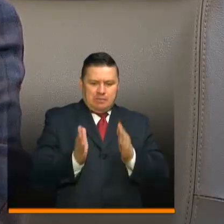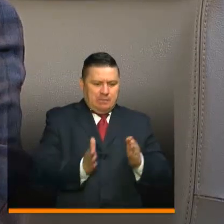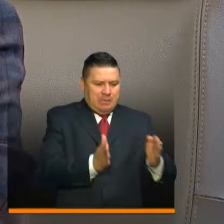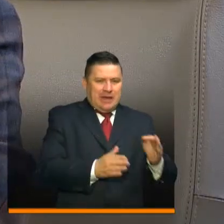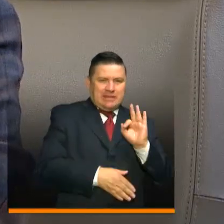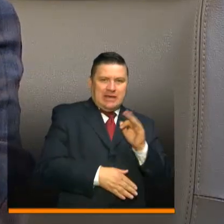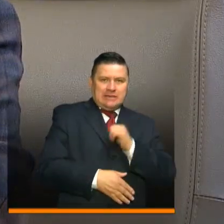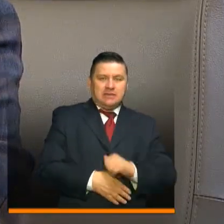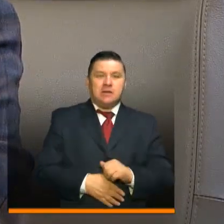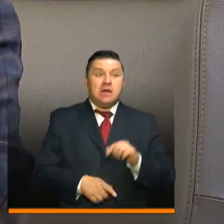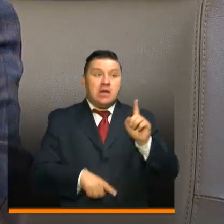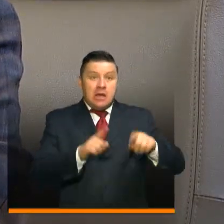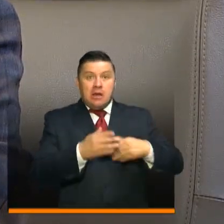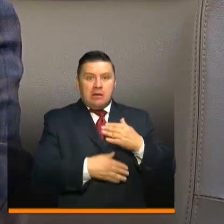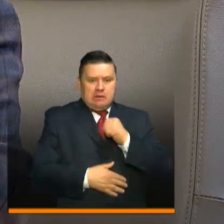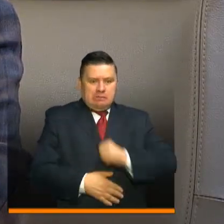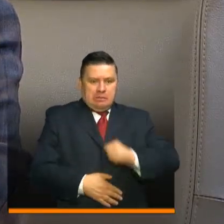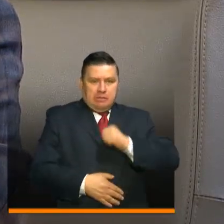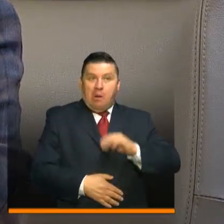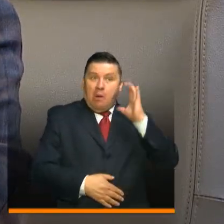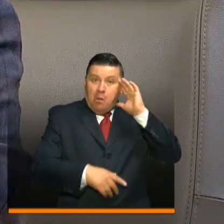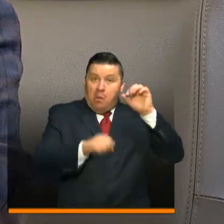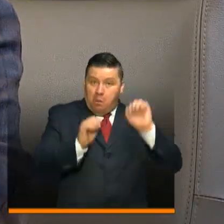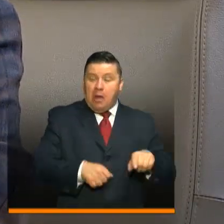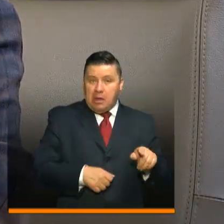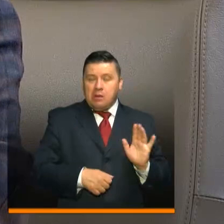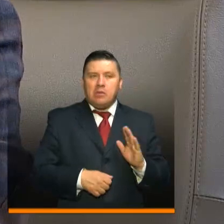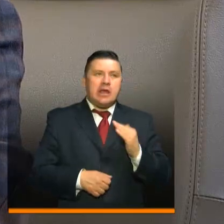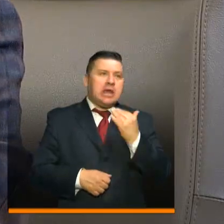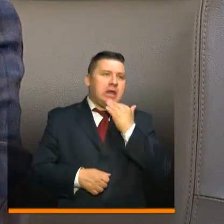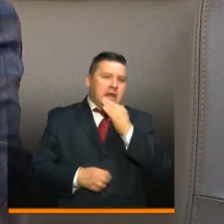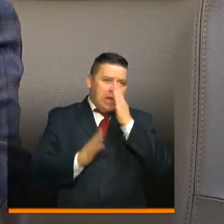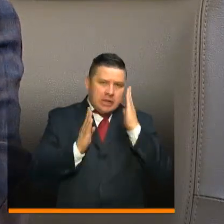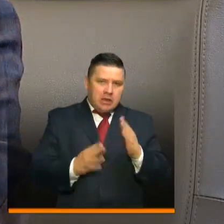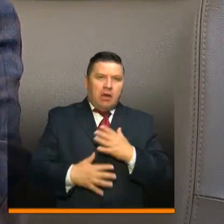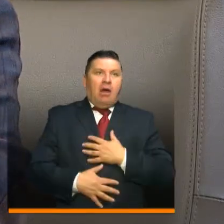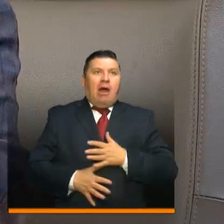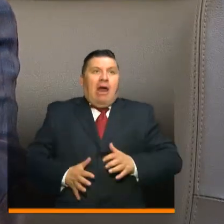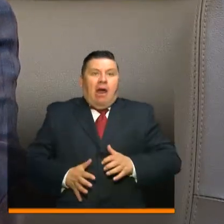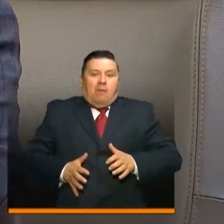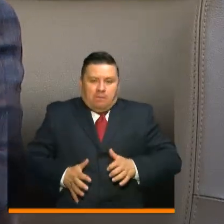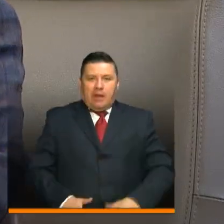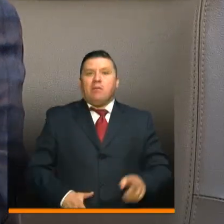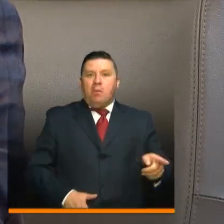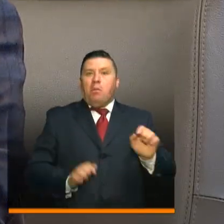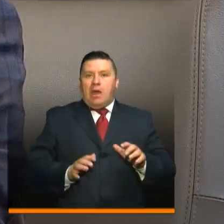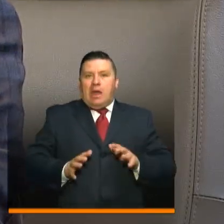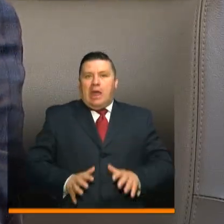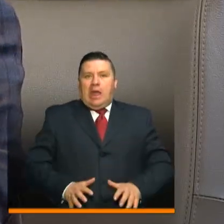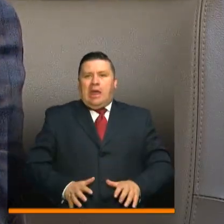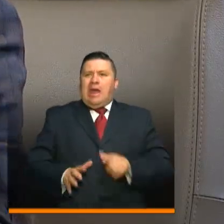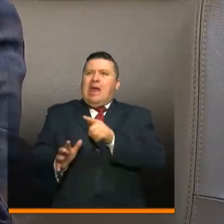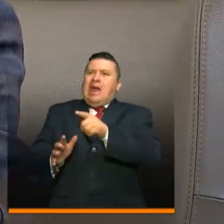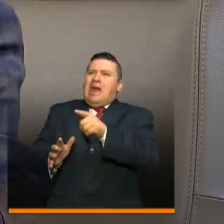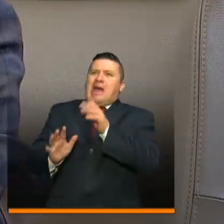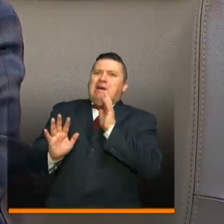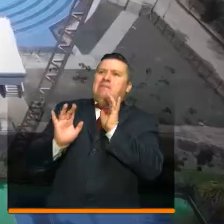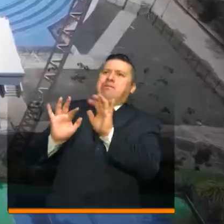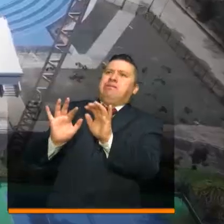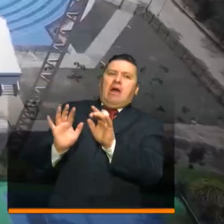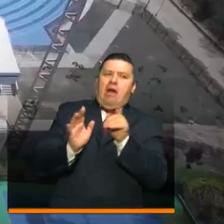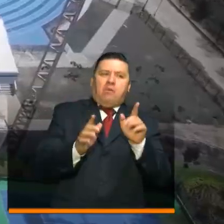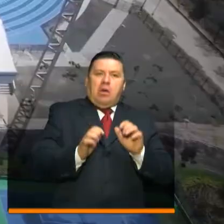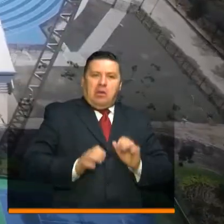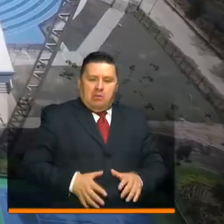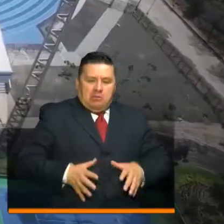poder hacer algunos procedimientos médicos, van a poder hacer, por ejemplo, atención de partos. Y la idea es tener todo un centro logístico.